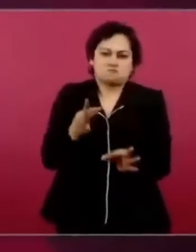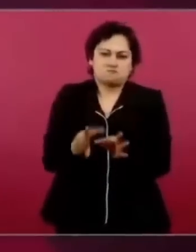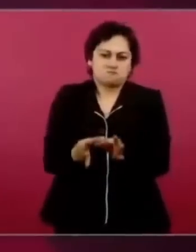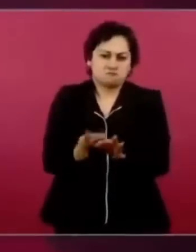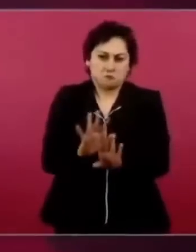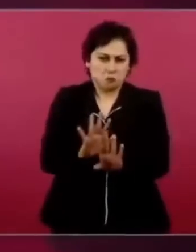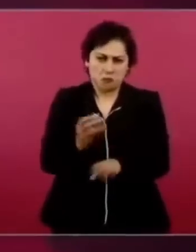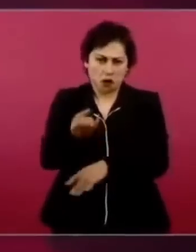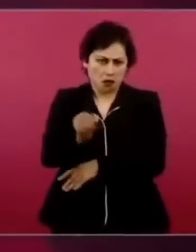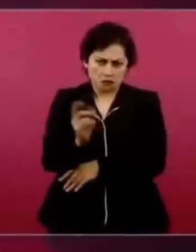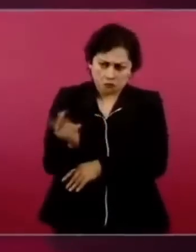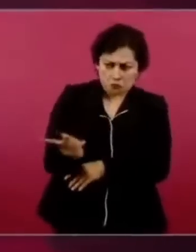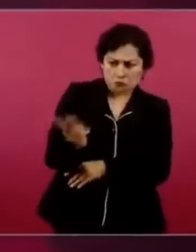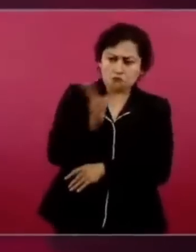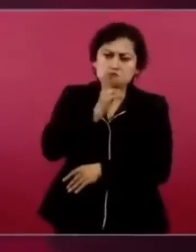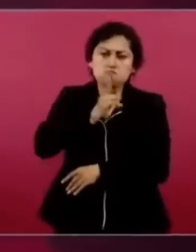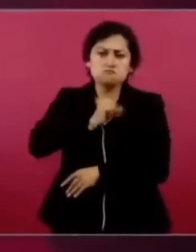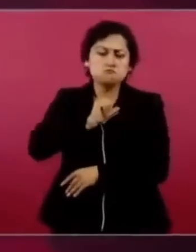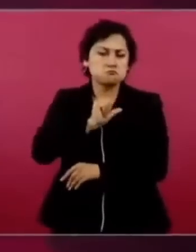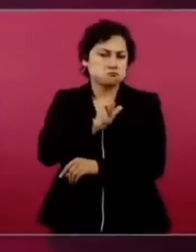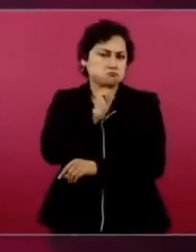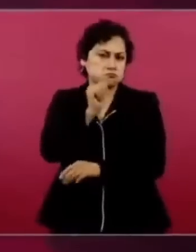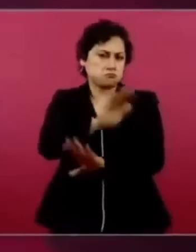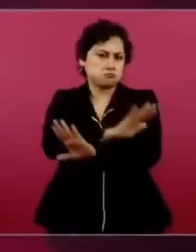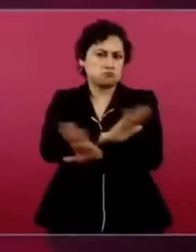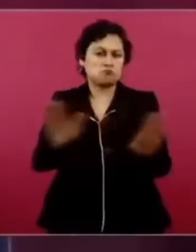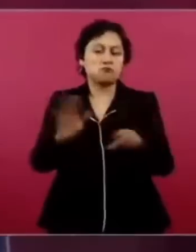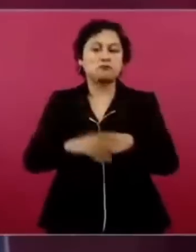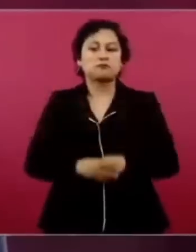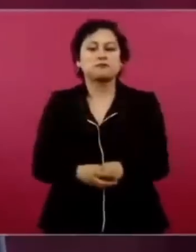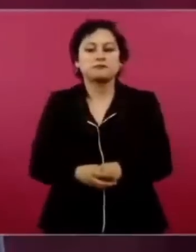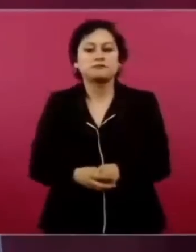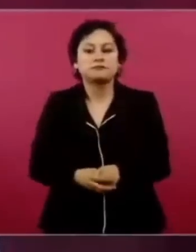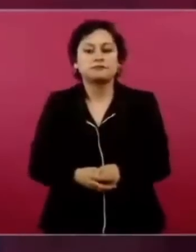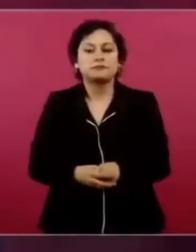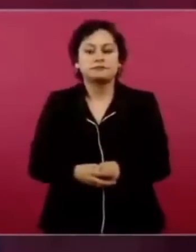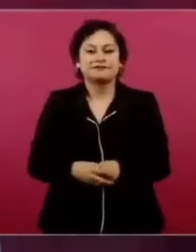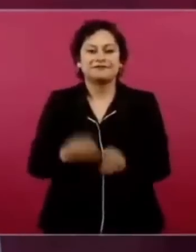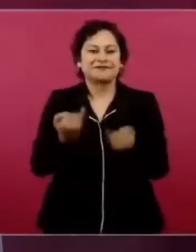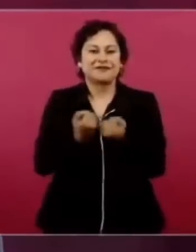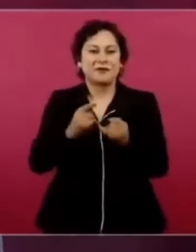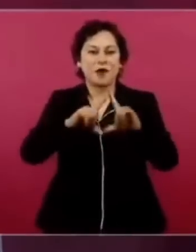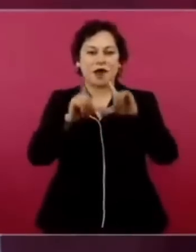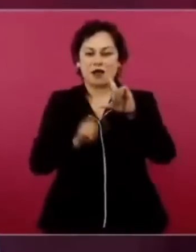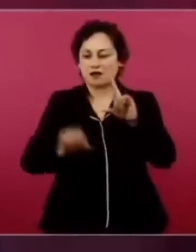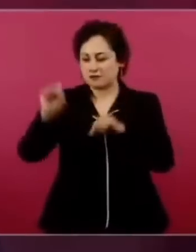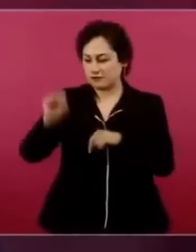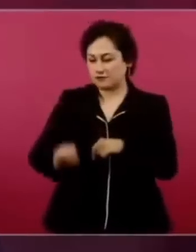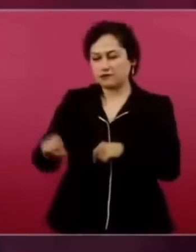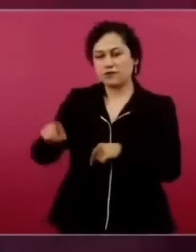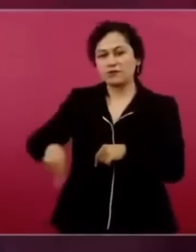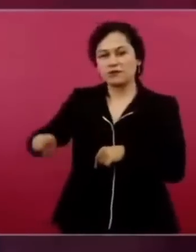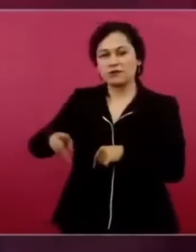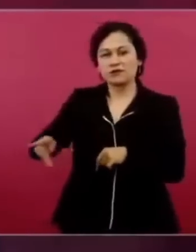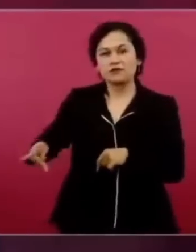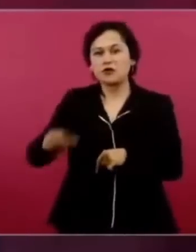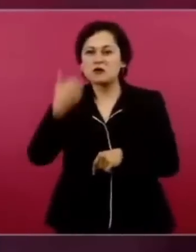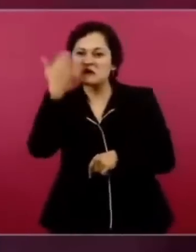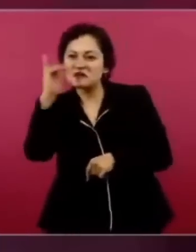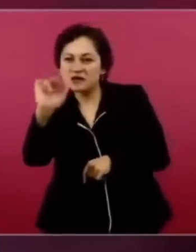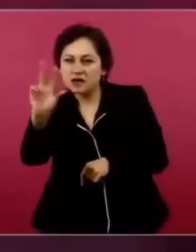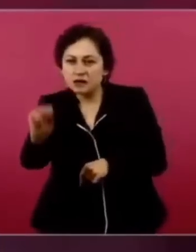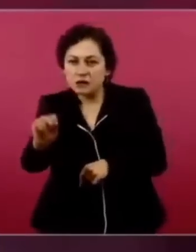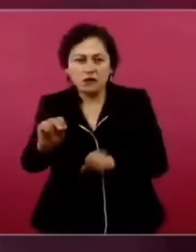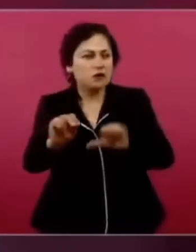plantean ya por el sureste. ¿Vas a querer o no vas a querer? Lo demás no me interesa.